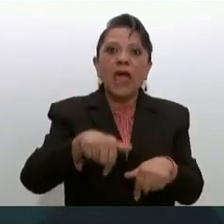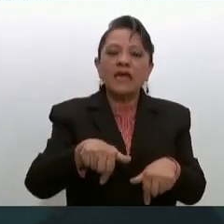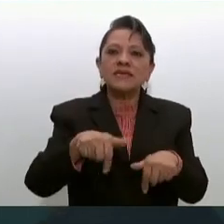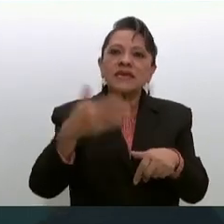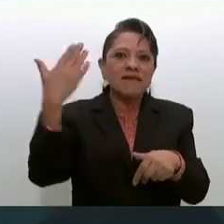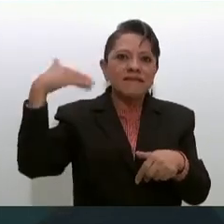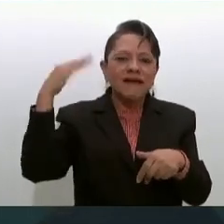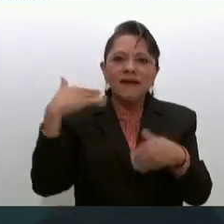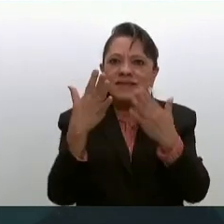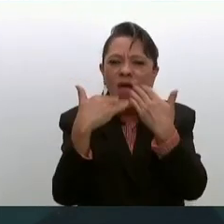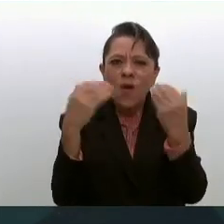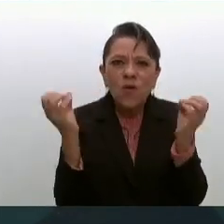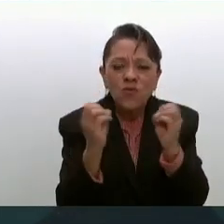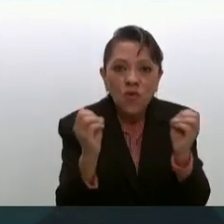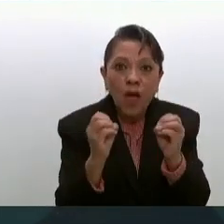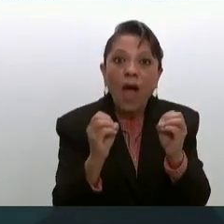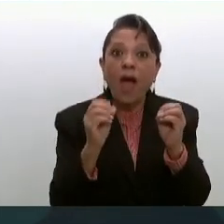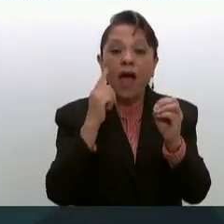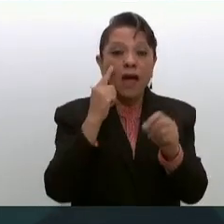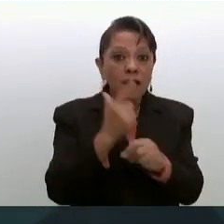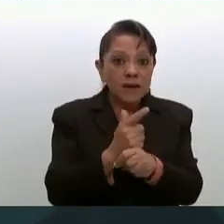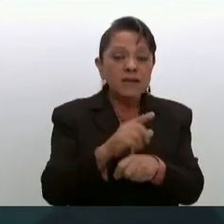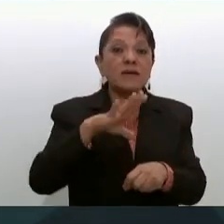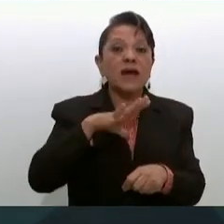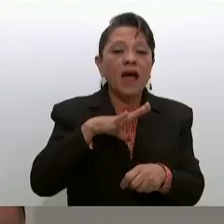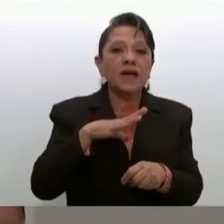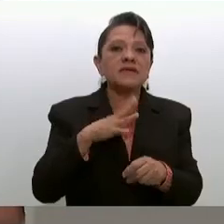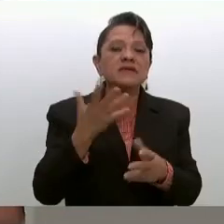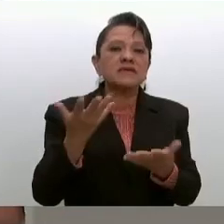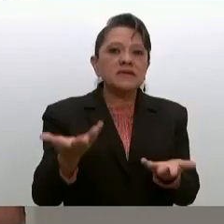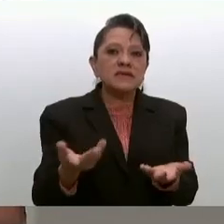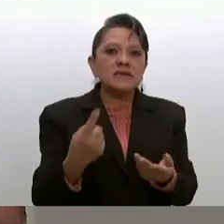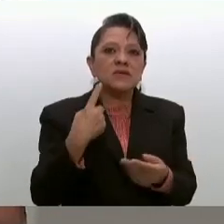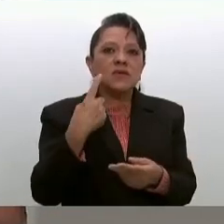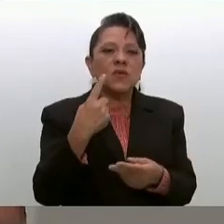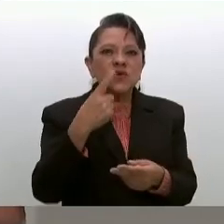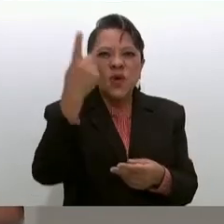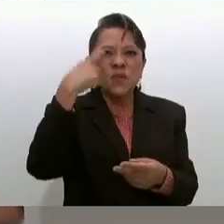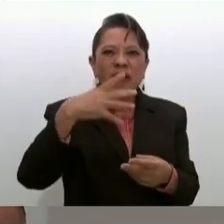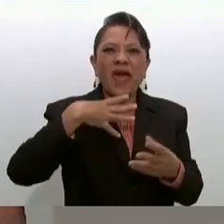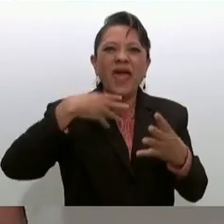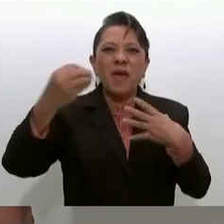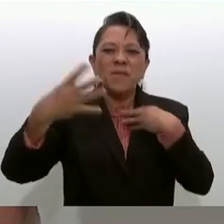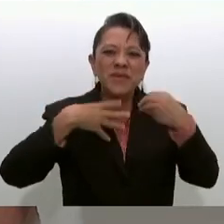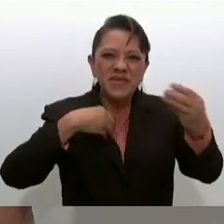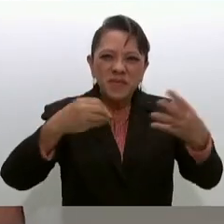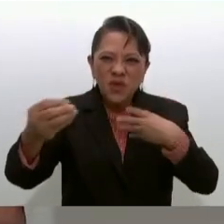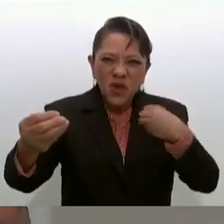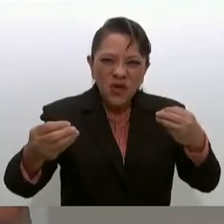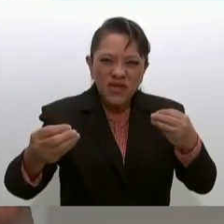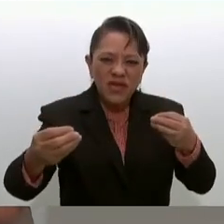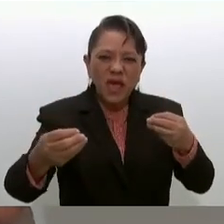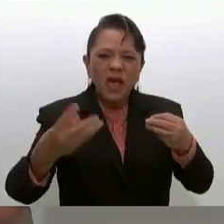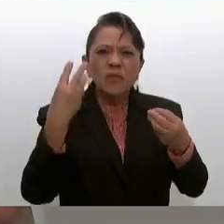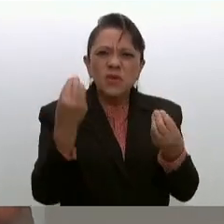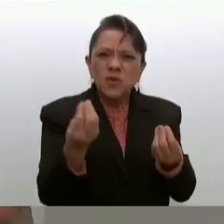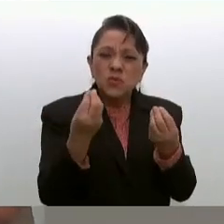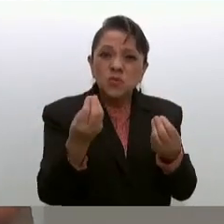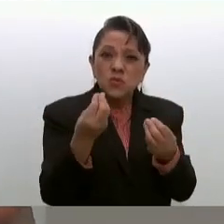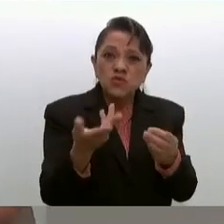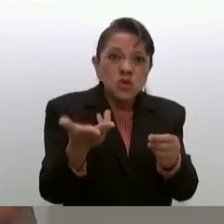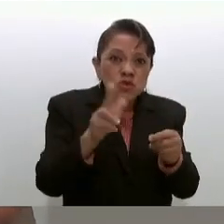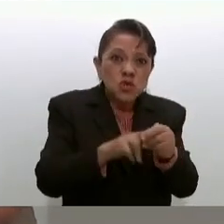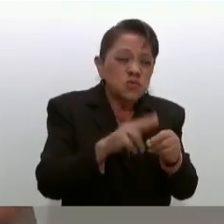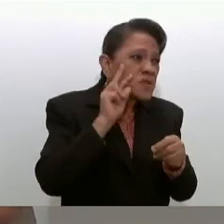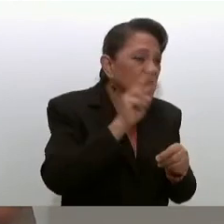un departamento una atención de epidemiología que en la mayoría de las unidades que hemos